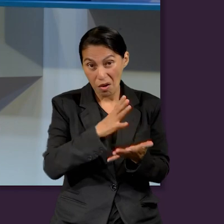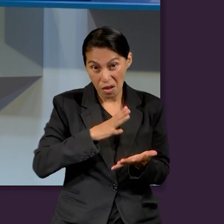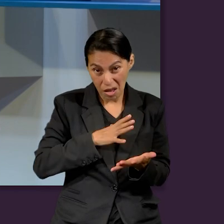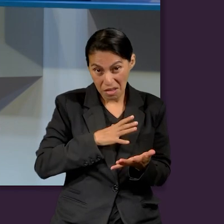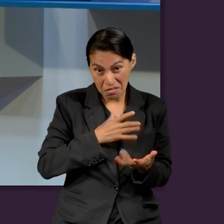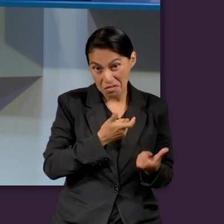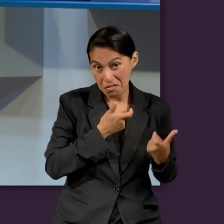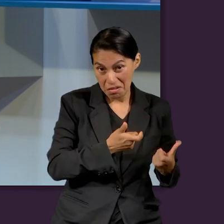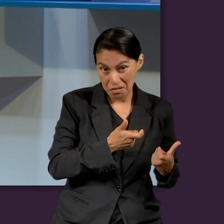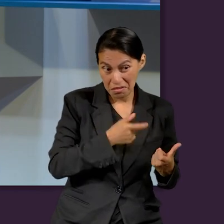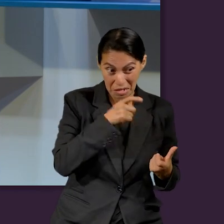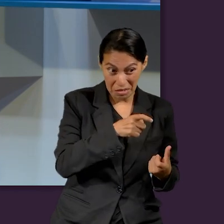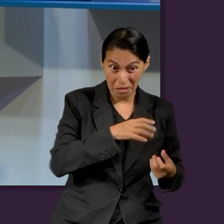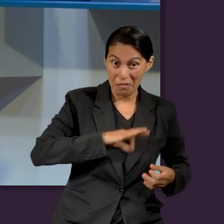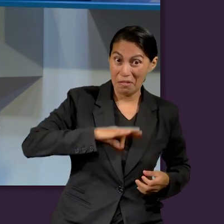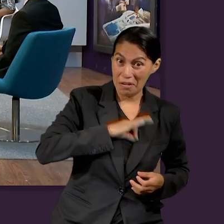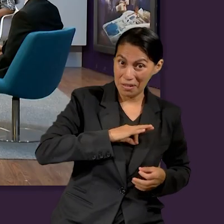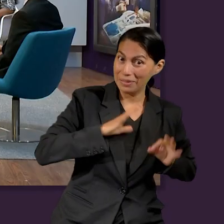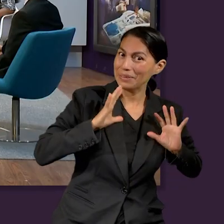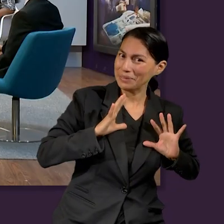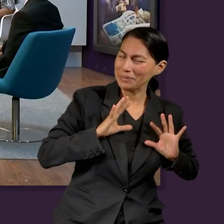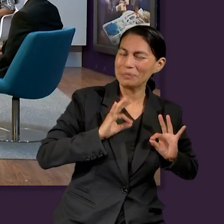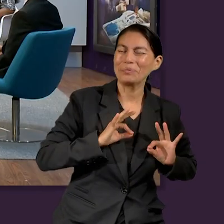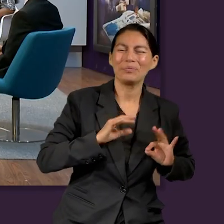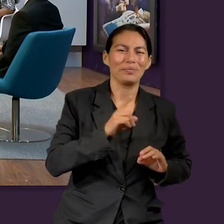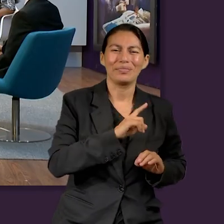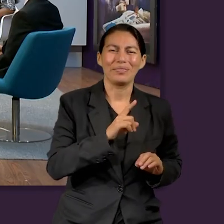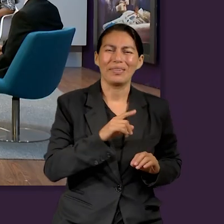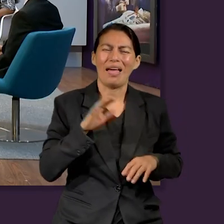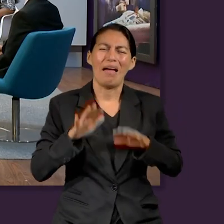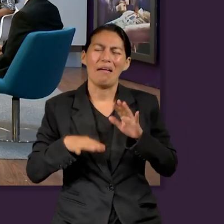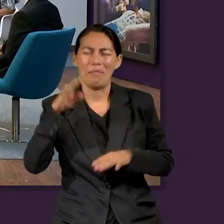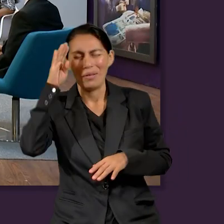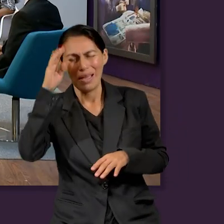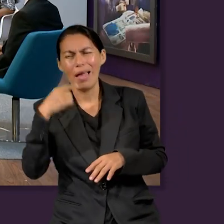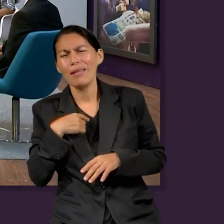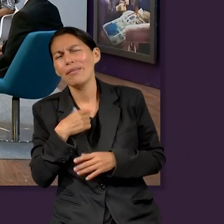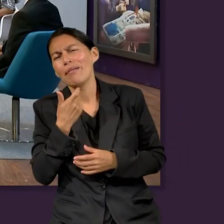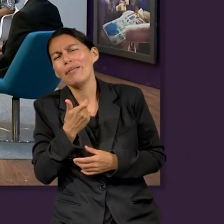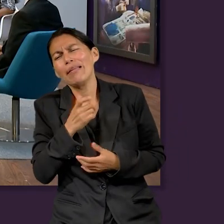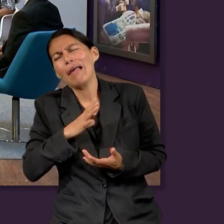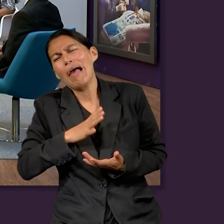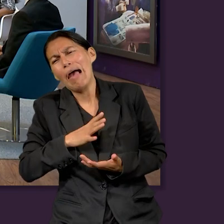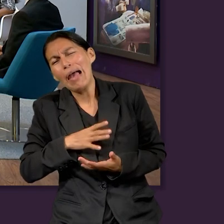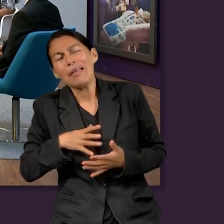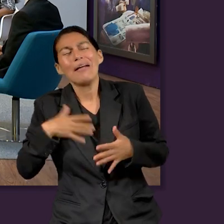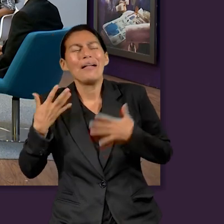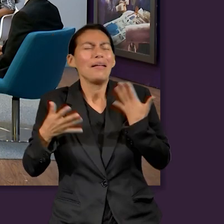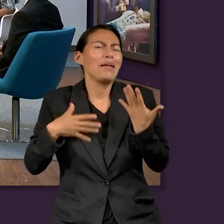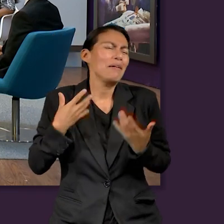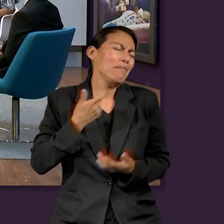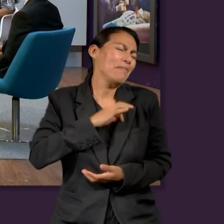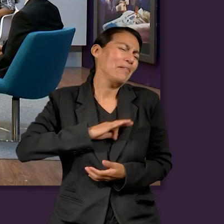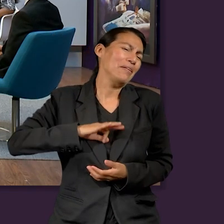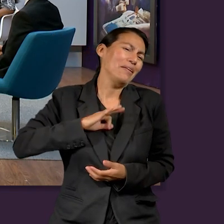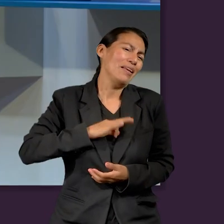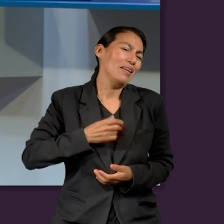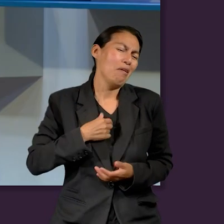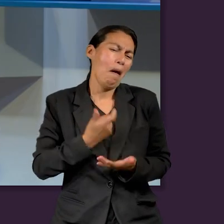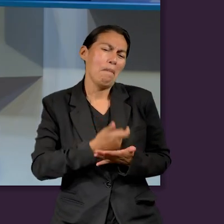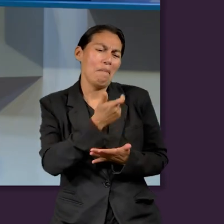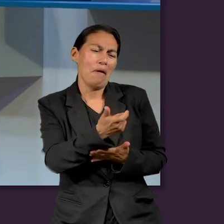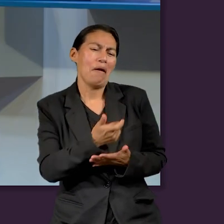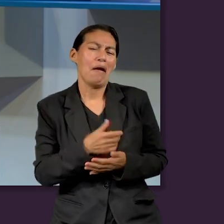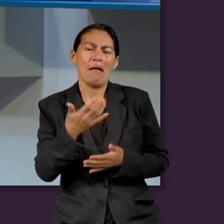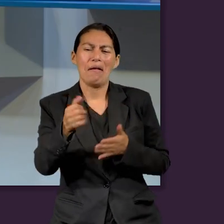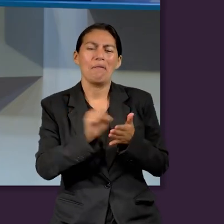tienen es dinero, y no son felices. A veces pensamos, ay, si yo tuviera este dinero, si yo tuviera mi cuenta